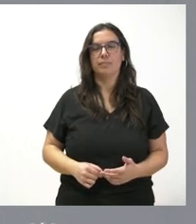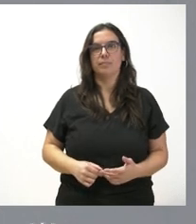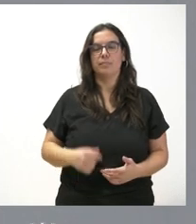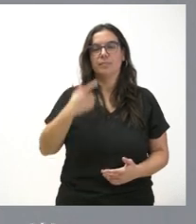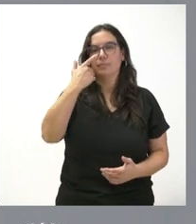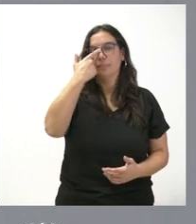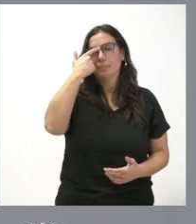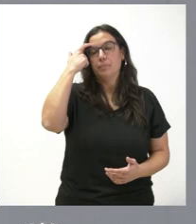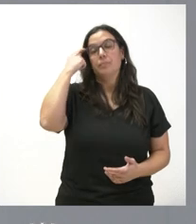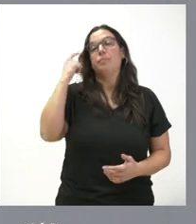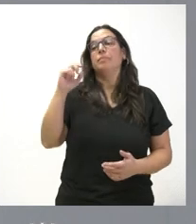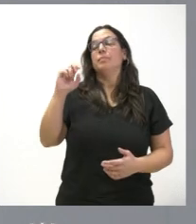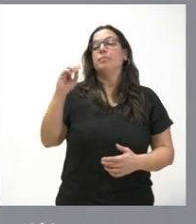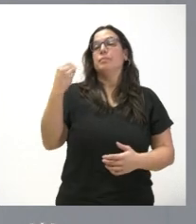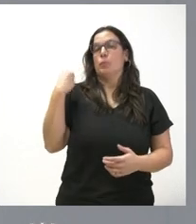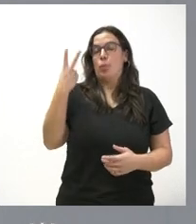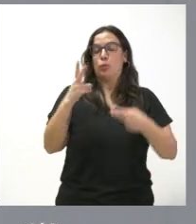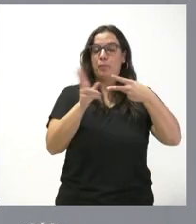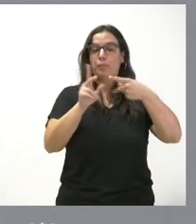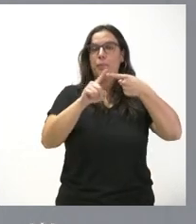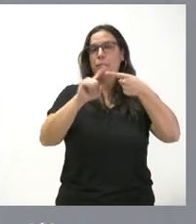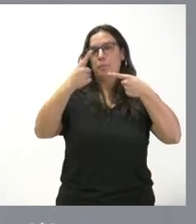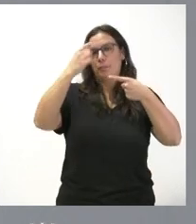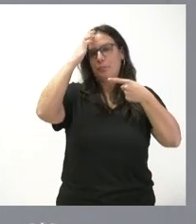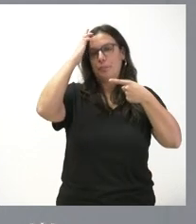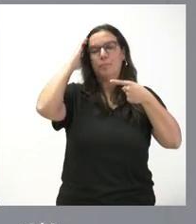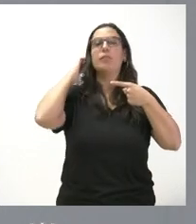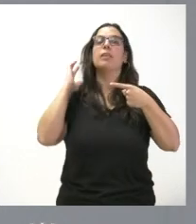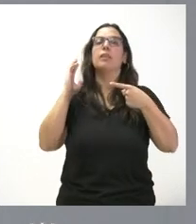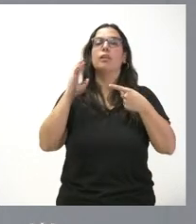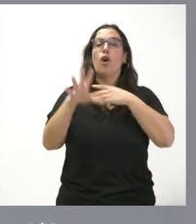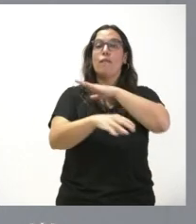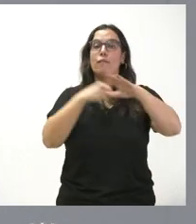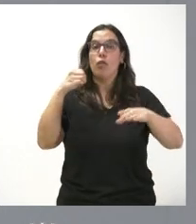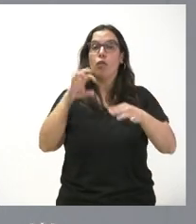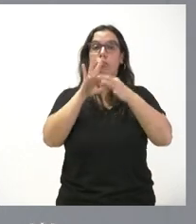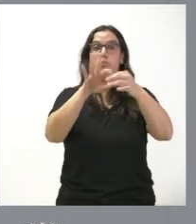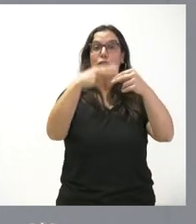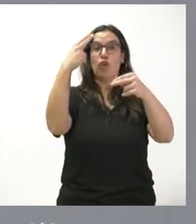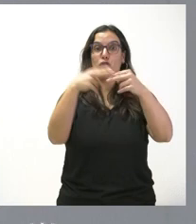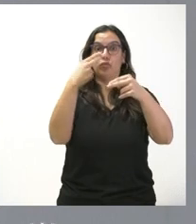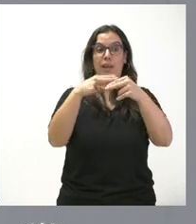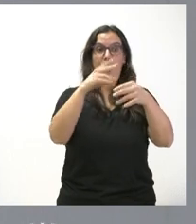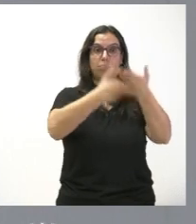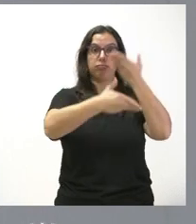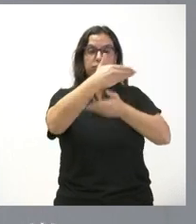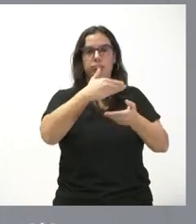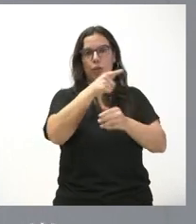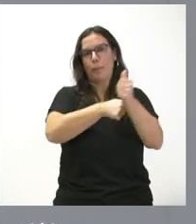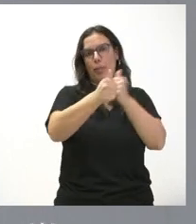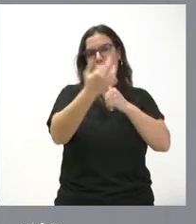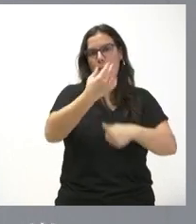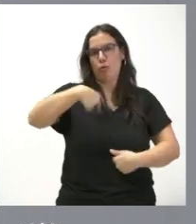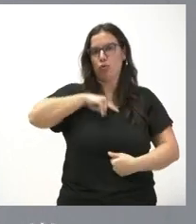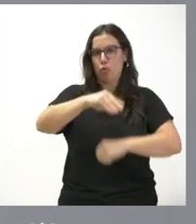pues plantea usted dos cuestiones en primer lugar está claro que los fondos transfronterizos tienen que dirigirse fundamentalmente a la zona de la frontera y eso es lo que hacemos de la Junta de